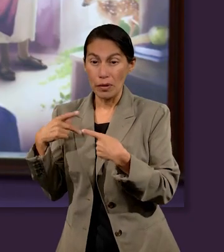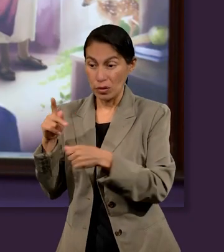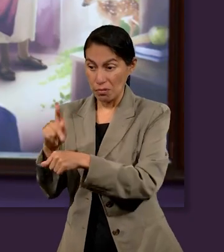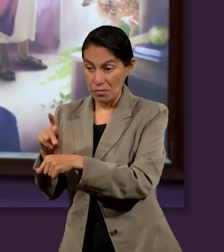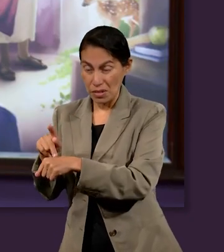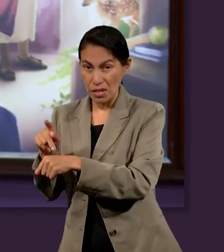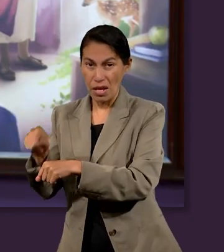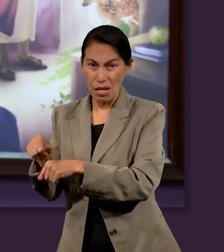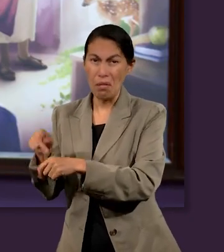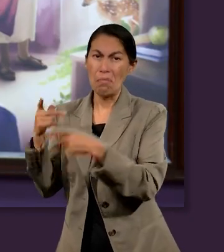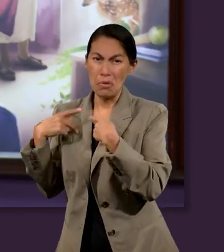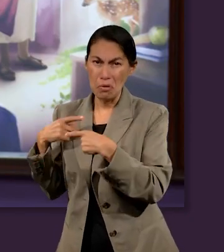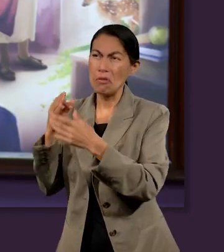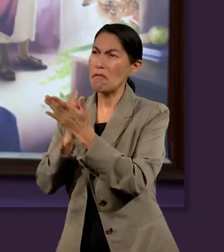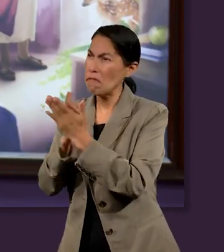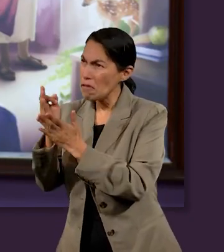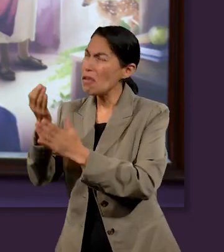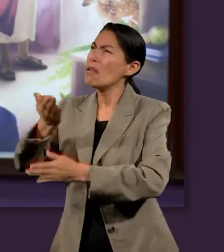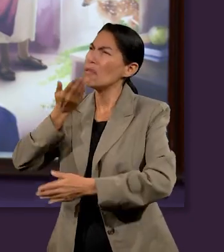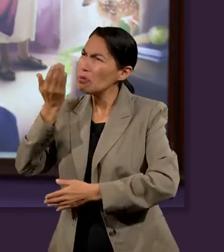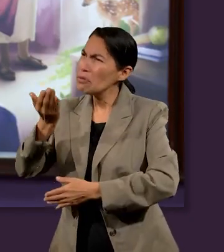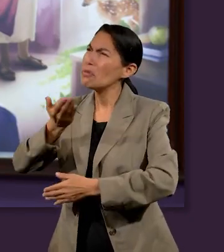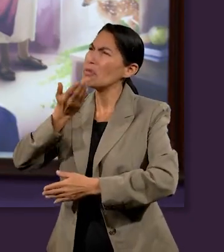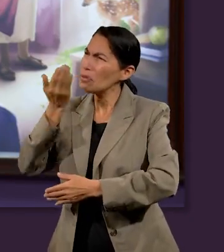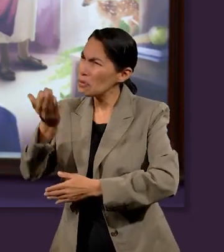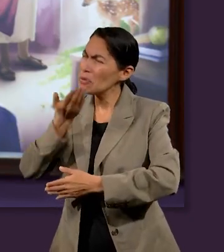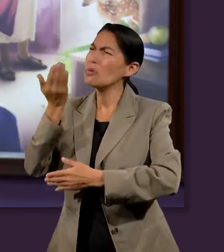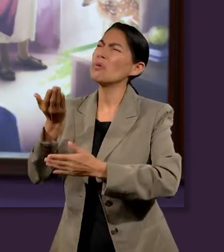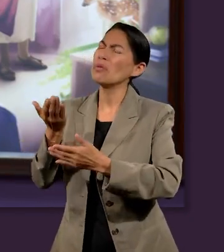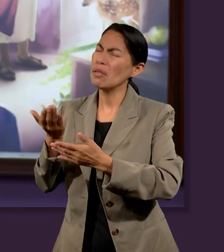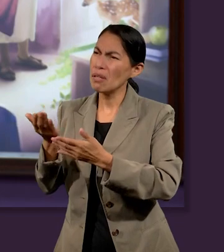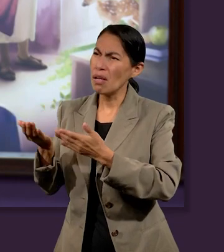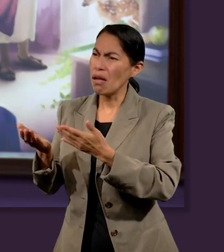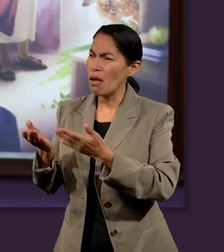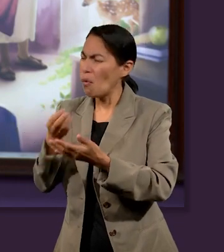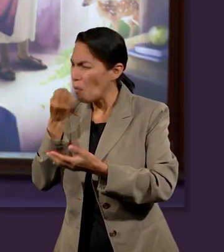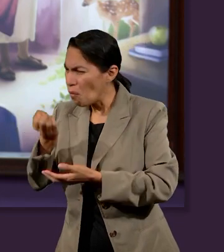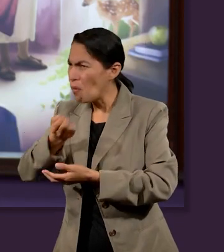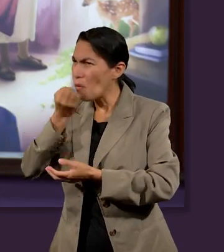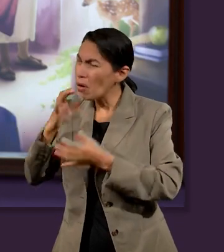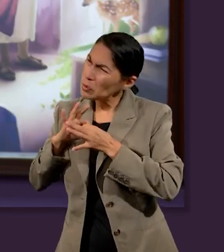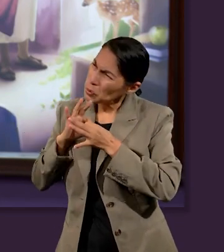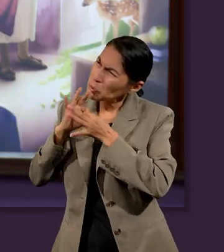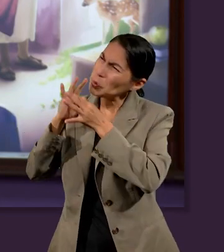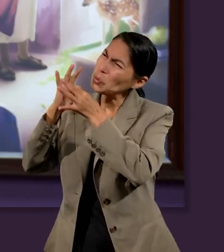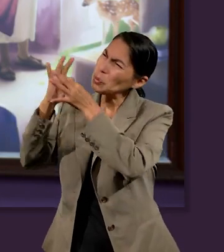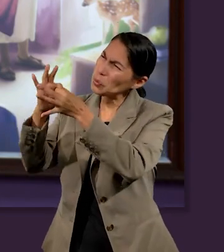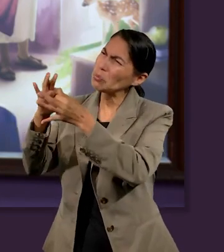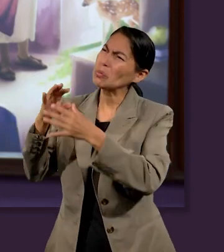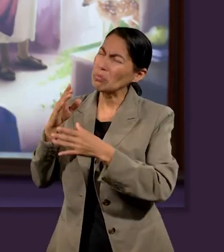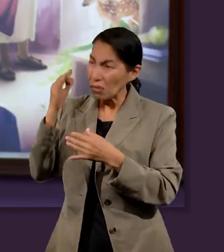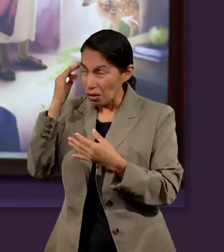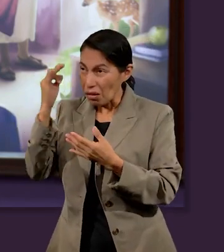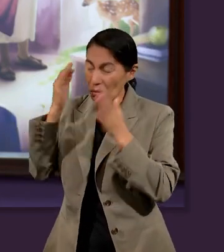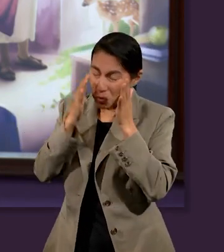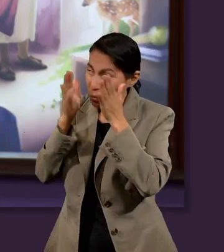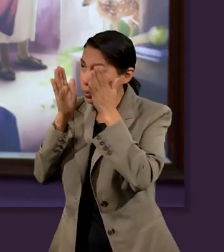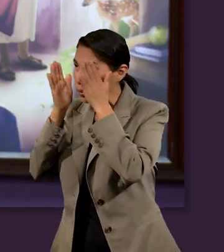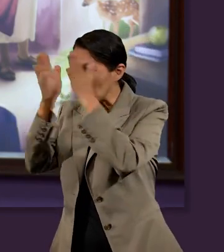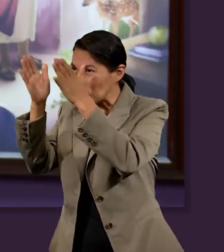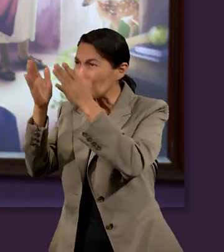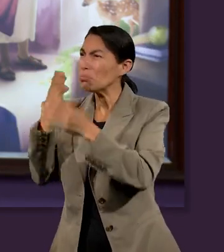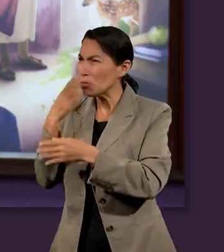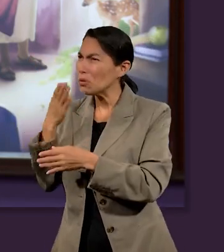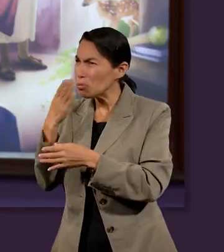o por el otro lado, el constructor de arena, que puede ser mucho más fácil, caber en la arena mucho más